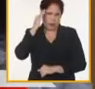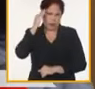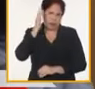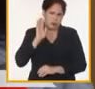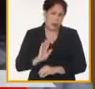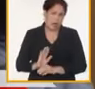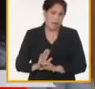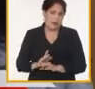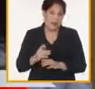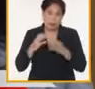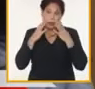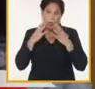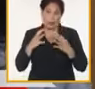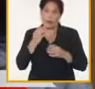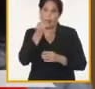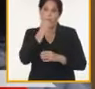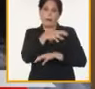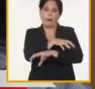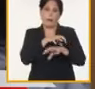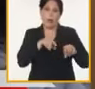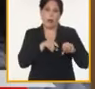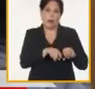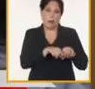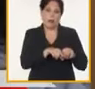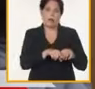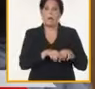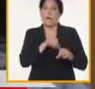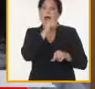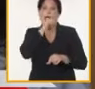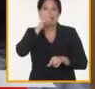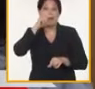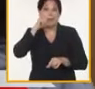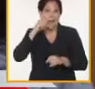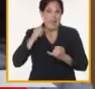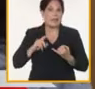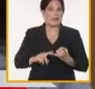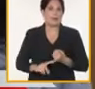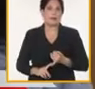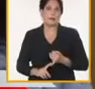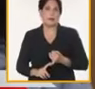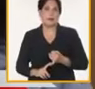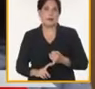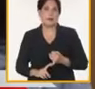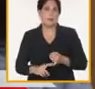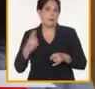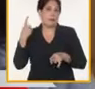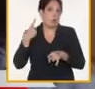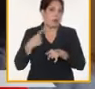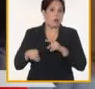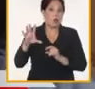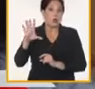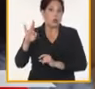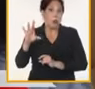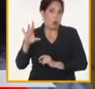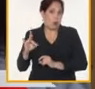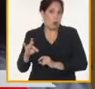representar en términos de alimento animal, en términos de aceite, si extraemos el aceite, en términos de yogur de soya, si podemos encadenarlo